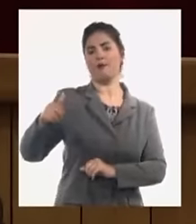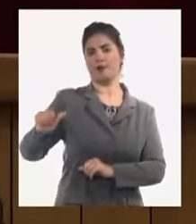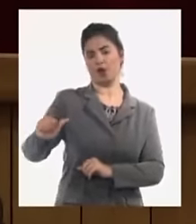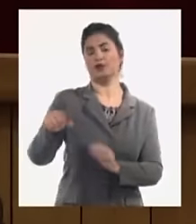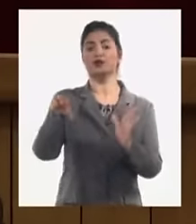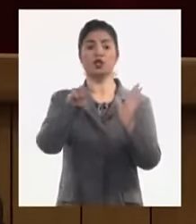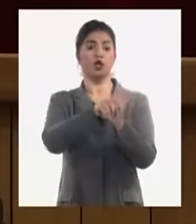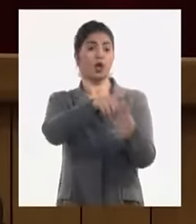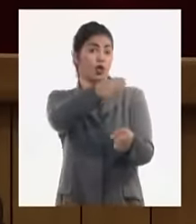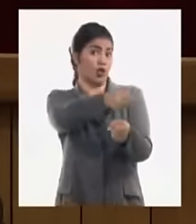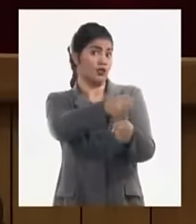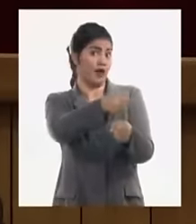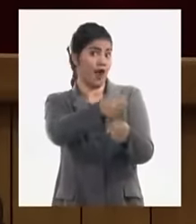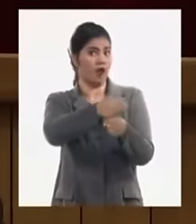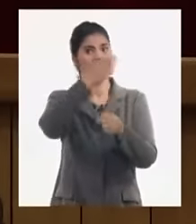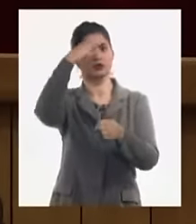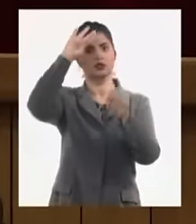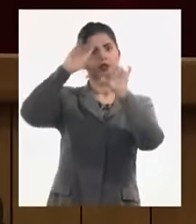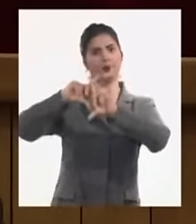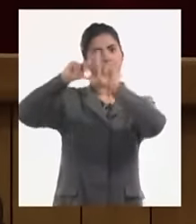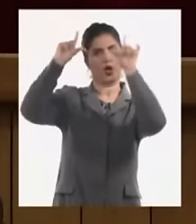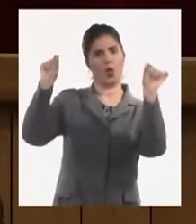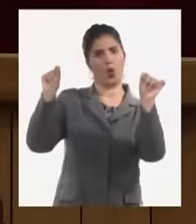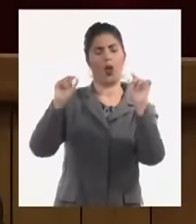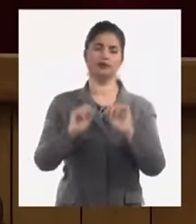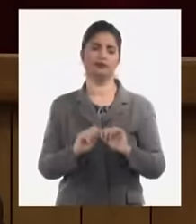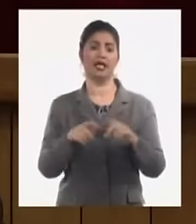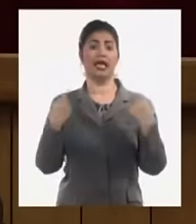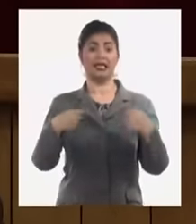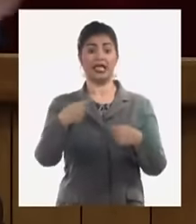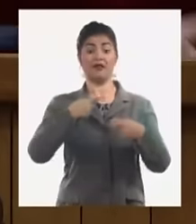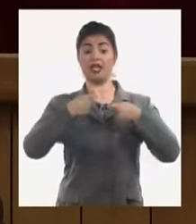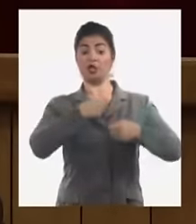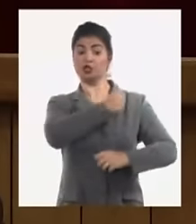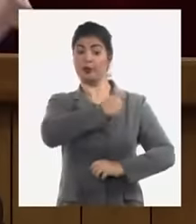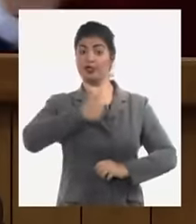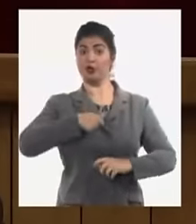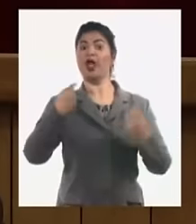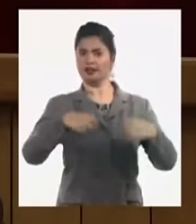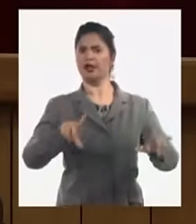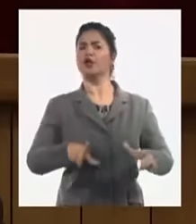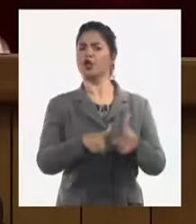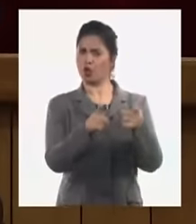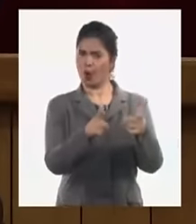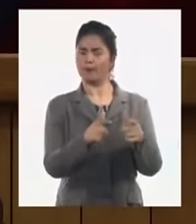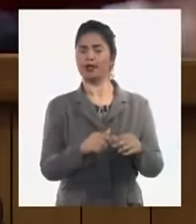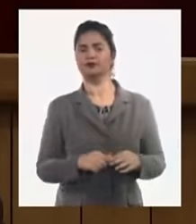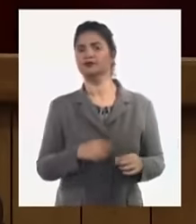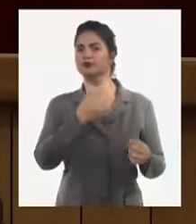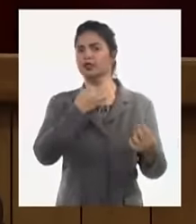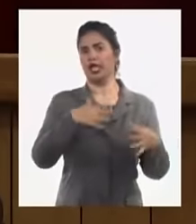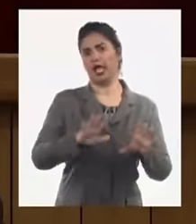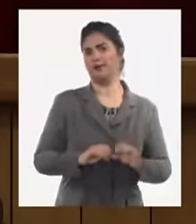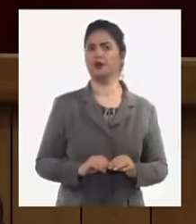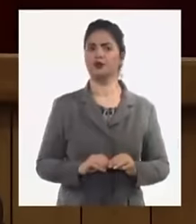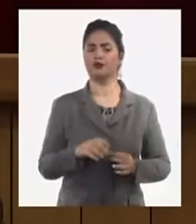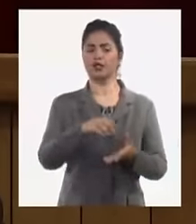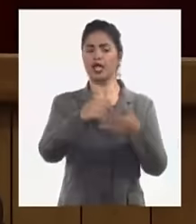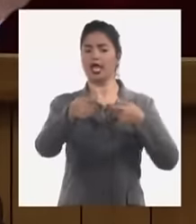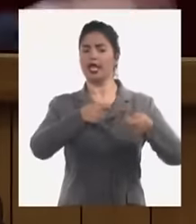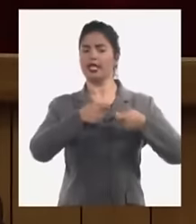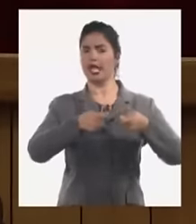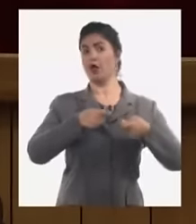es para todo el mundo no para las empresas estatales y no puede ser que tengamos mujeres barrigonas que se